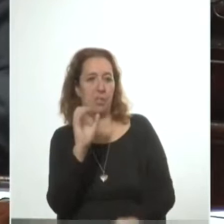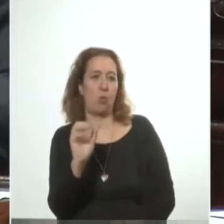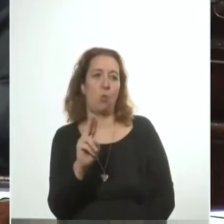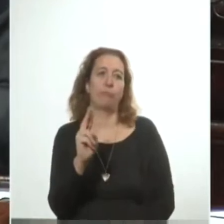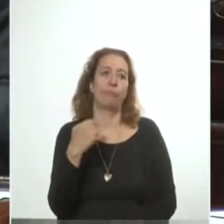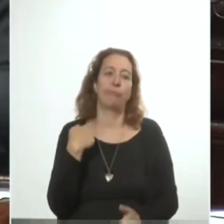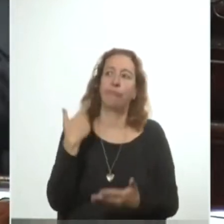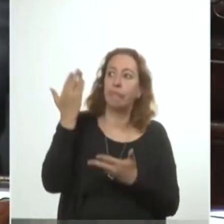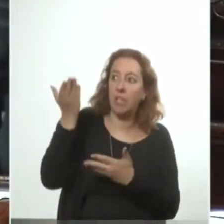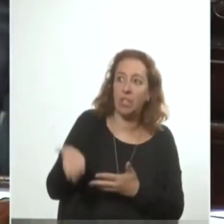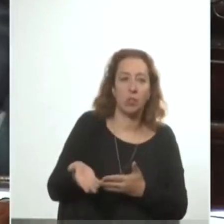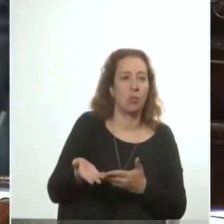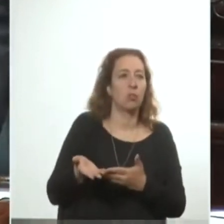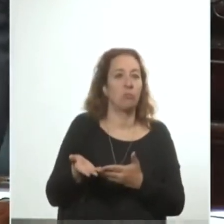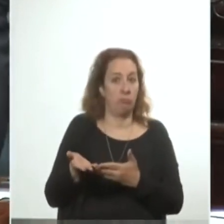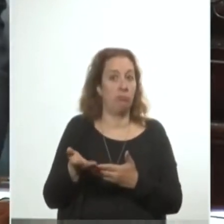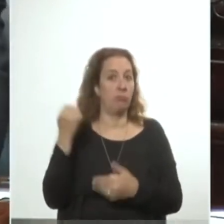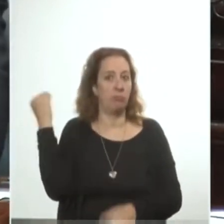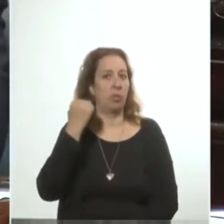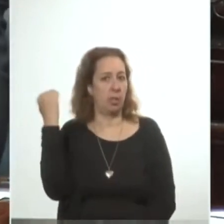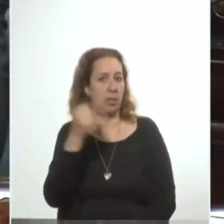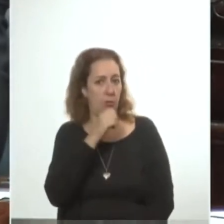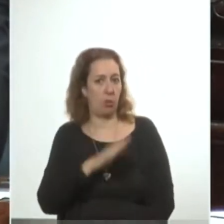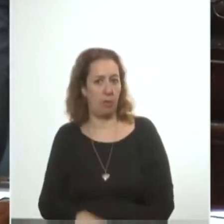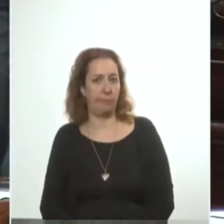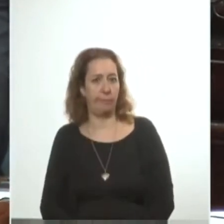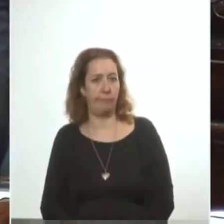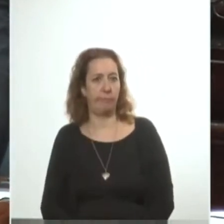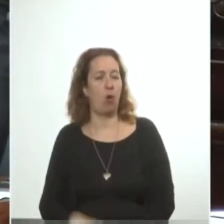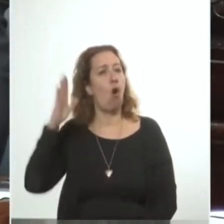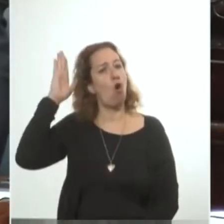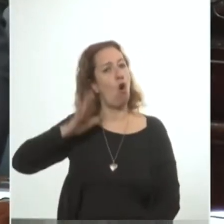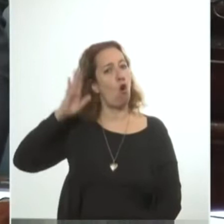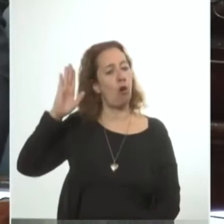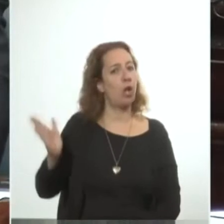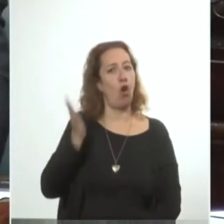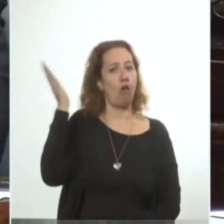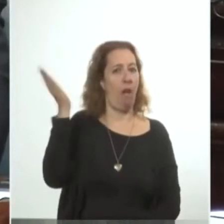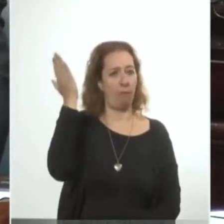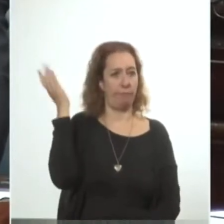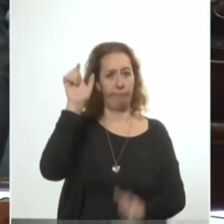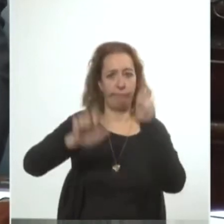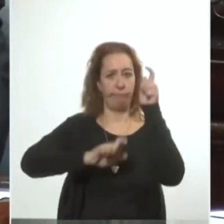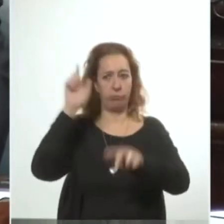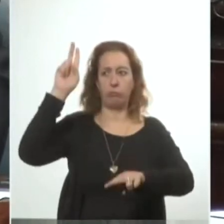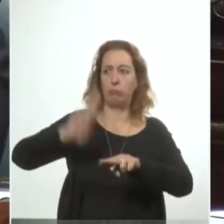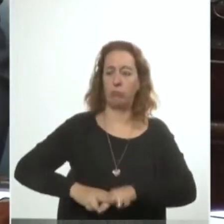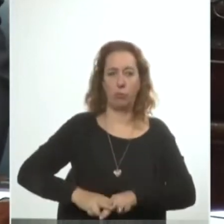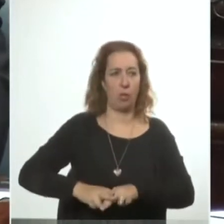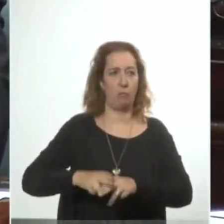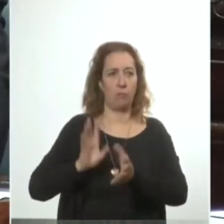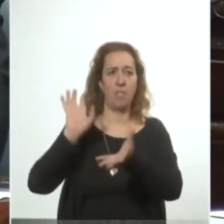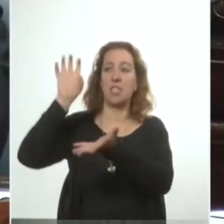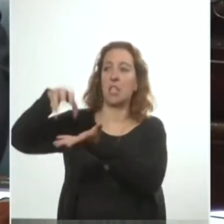que sin dudas hizo historia. Honor y gloria a los mártires de la seccional